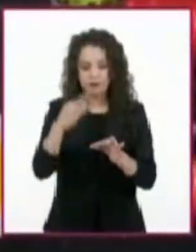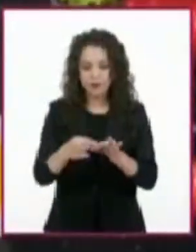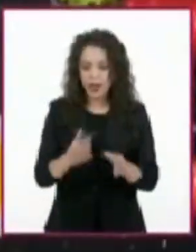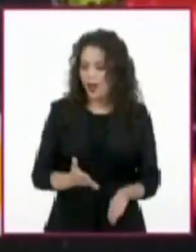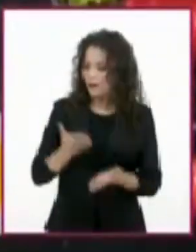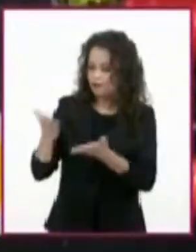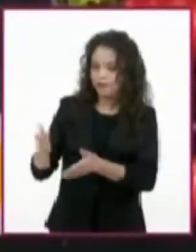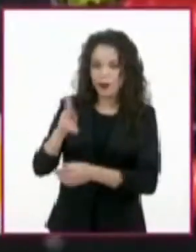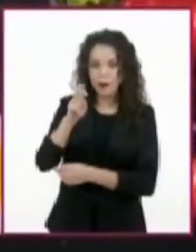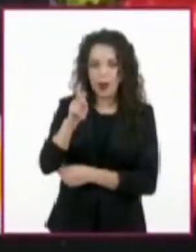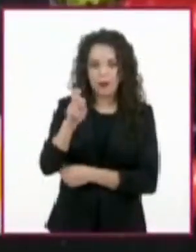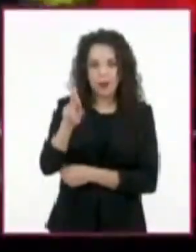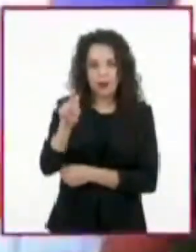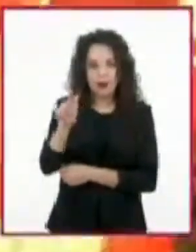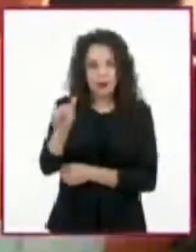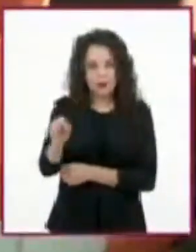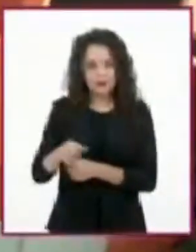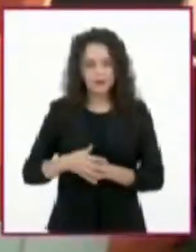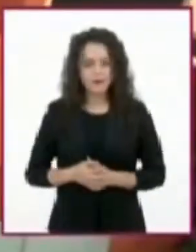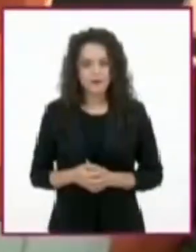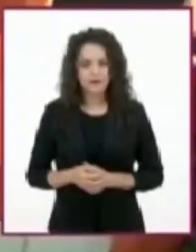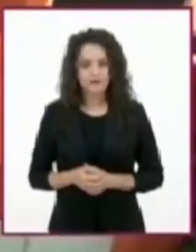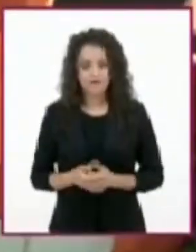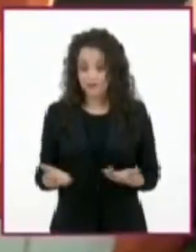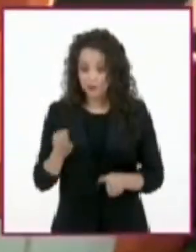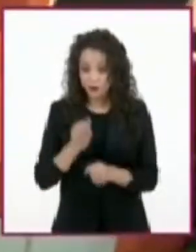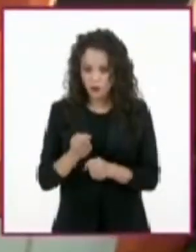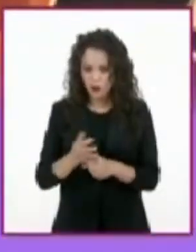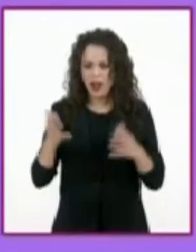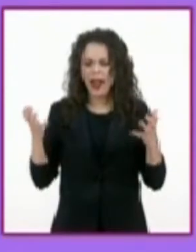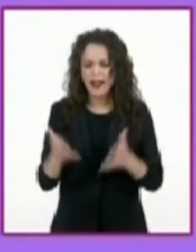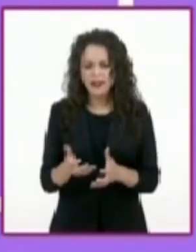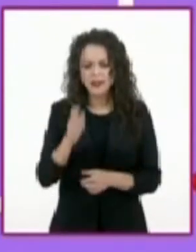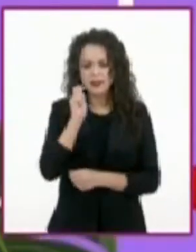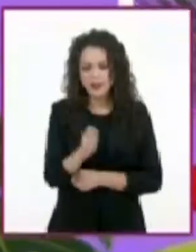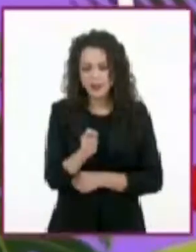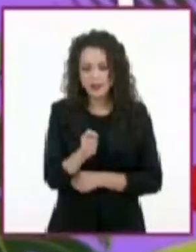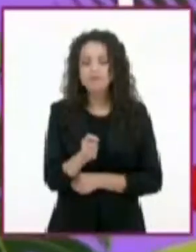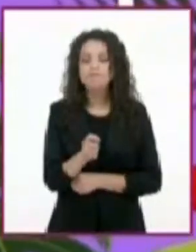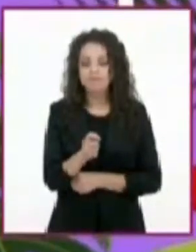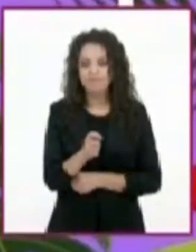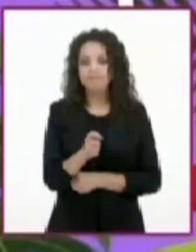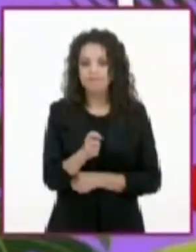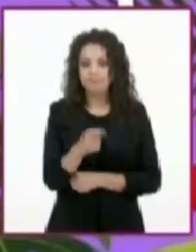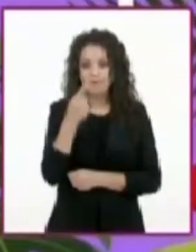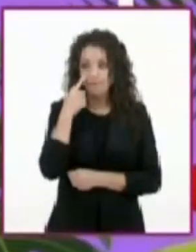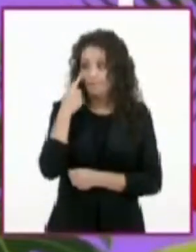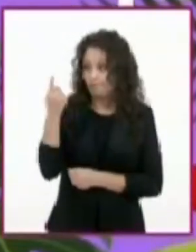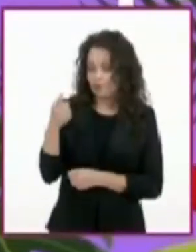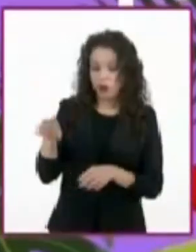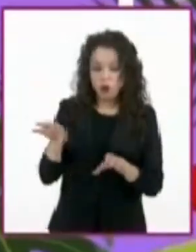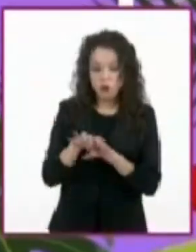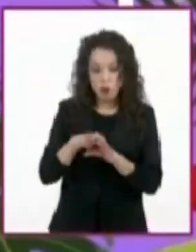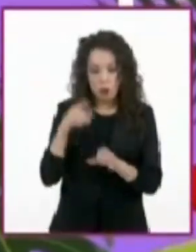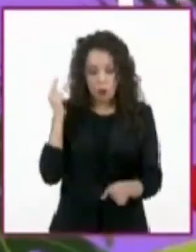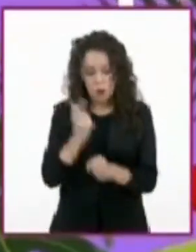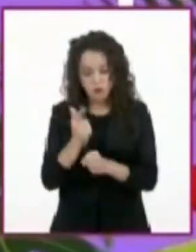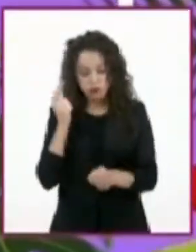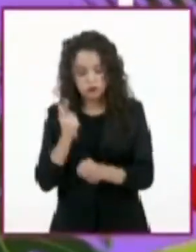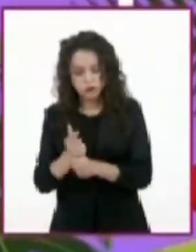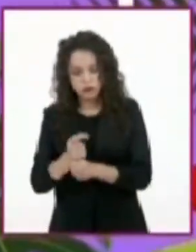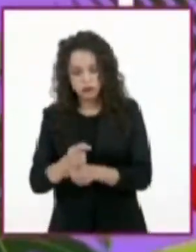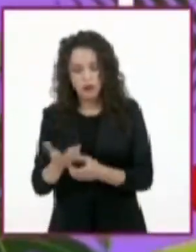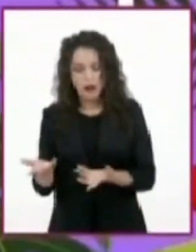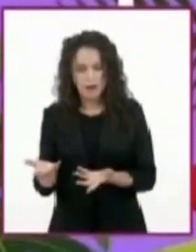Papa. Vamos a preparar una receta exquisita. ¿Cómo identificar ideas primarias